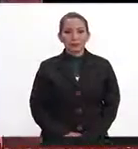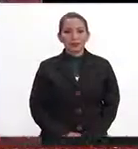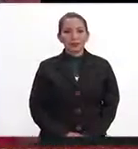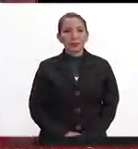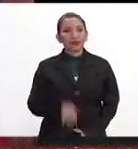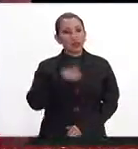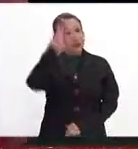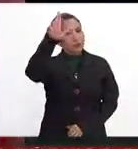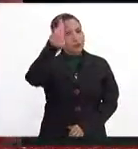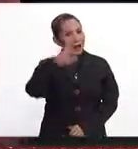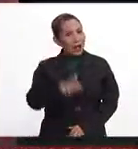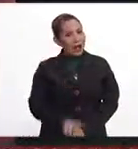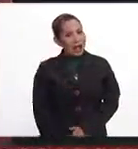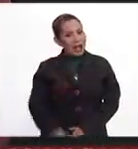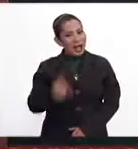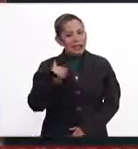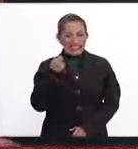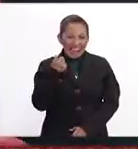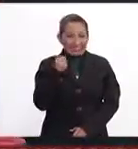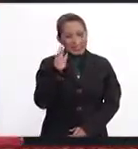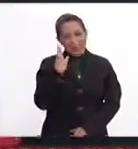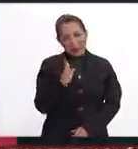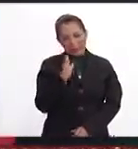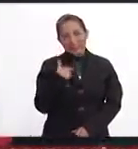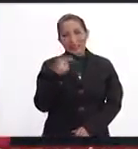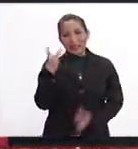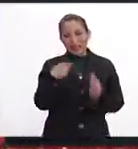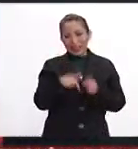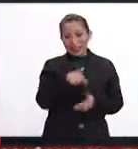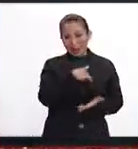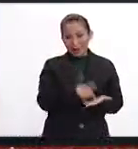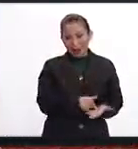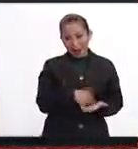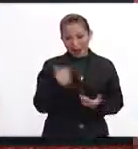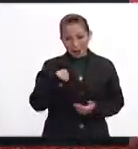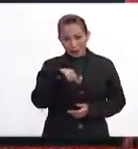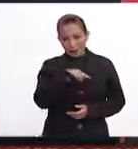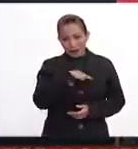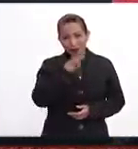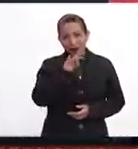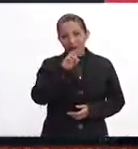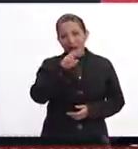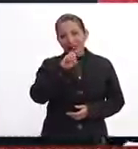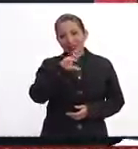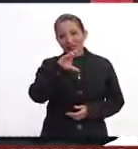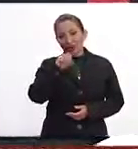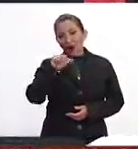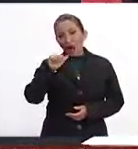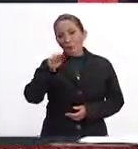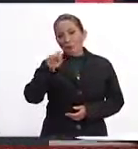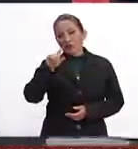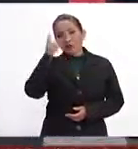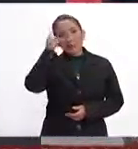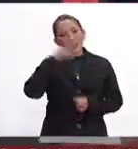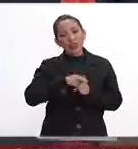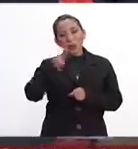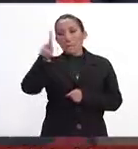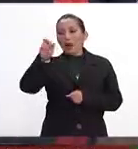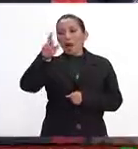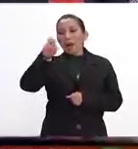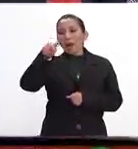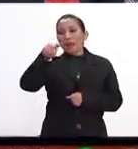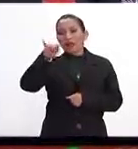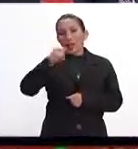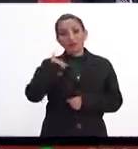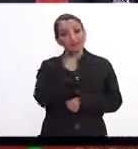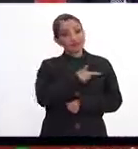todos los martes, bueno casi todos los martes, está aquí en el estudio con nosotros Francisco Abundis, él es director de parametría y nos da mucho